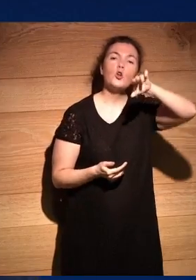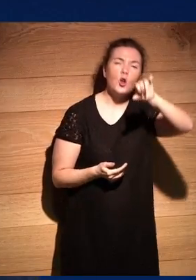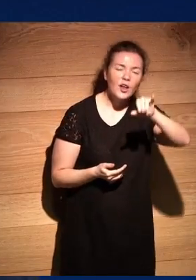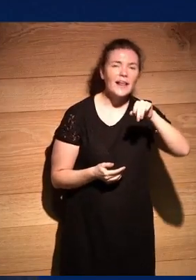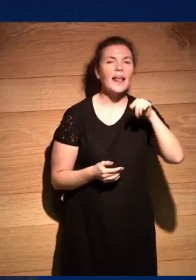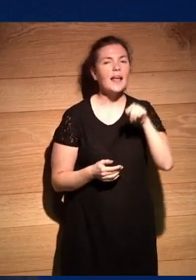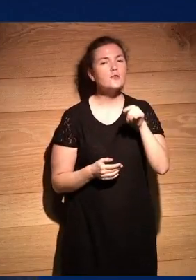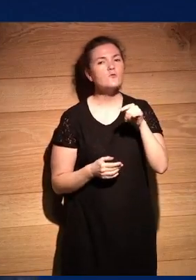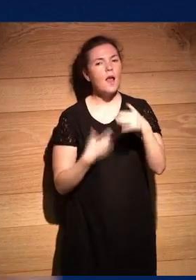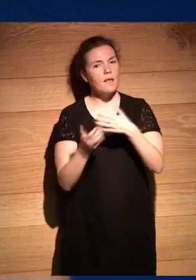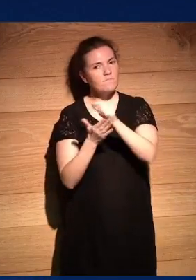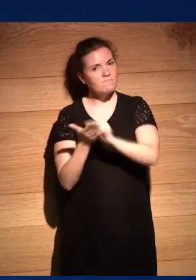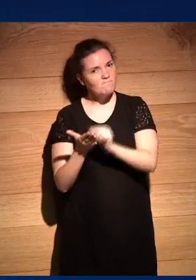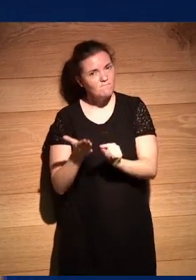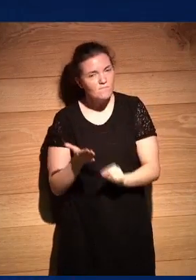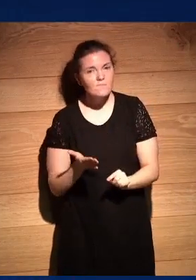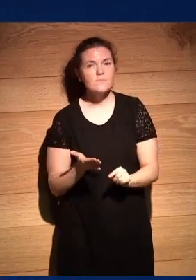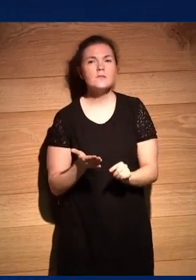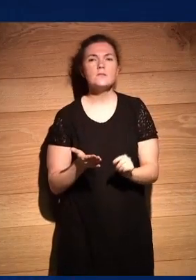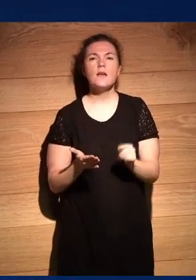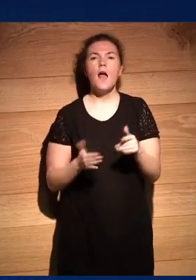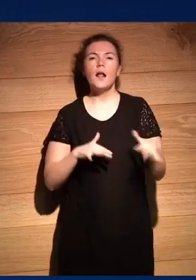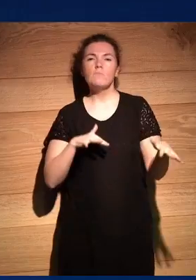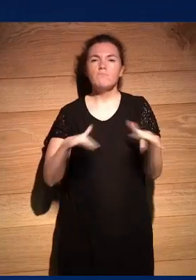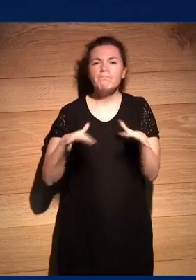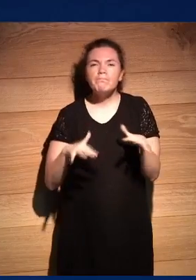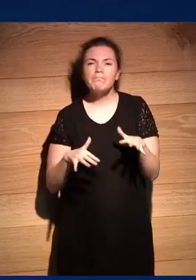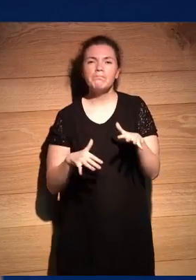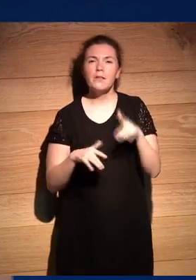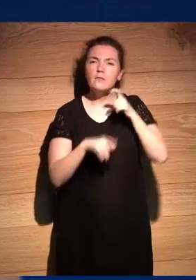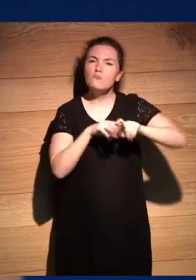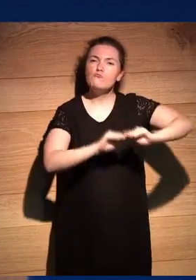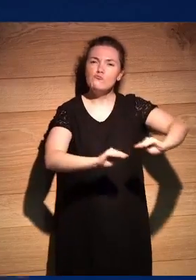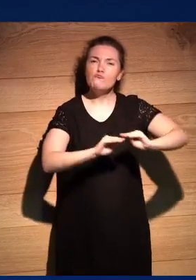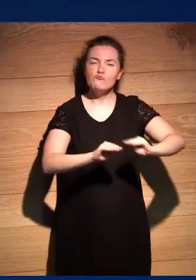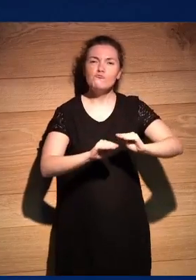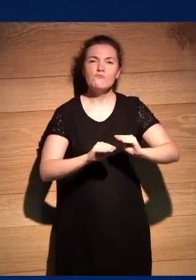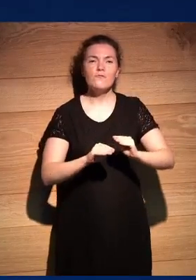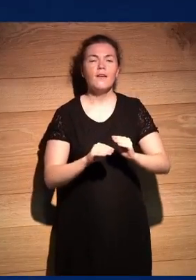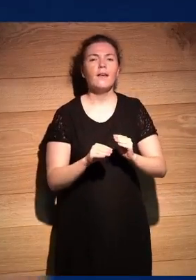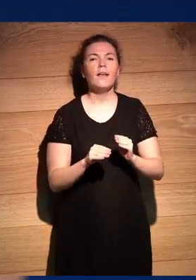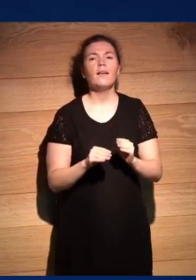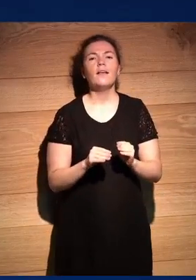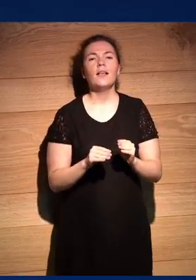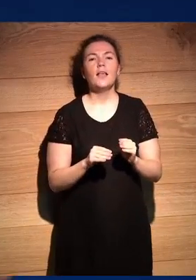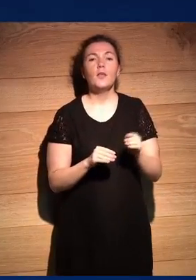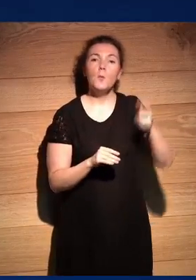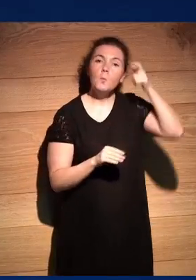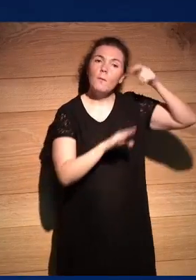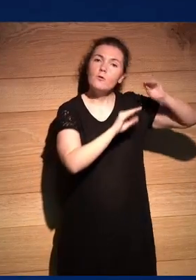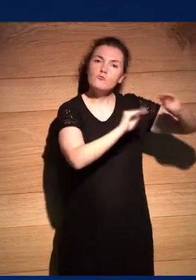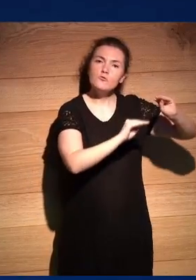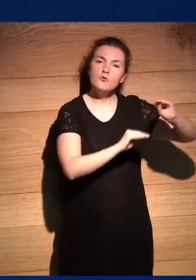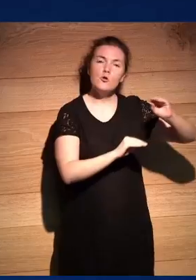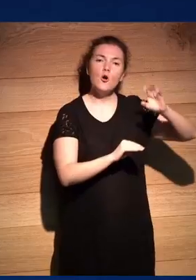una literata hip hopera rapera serie los del pueblo originario